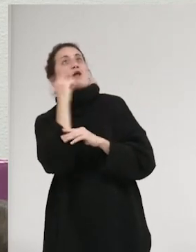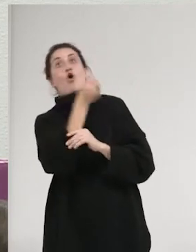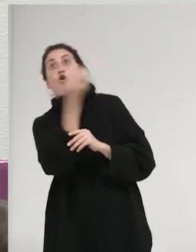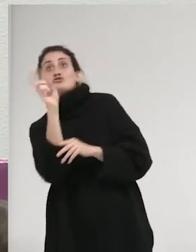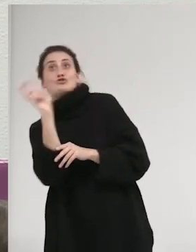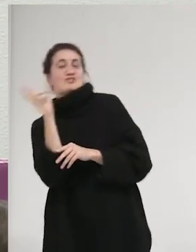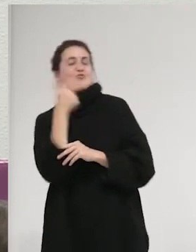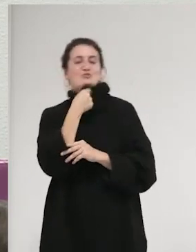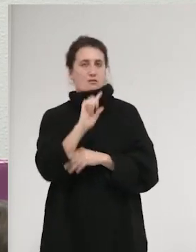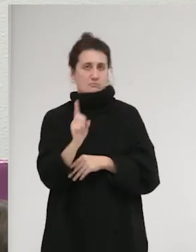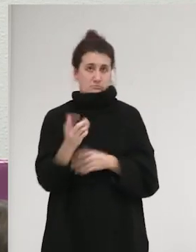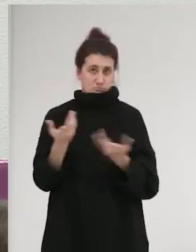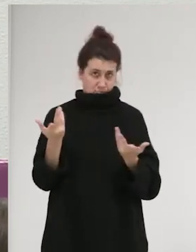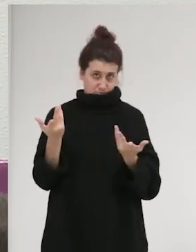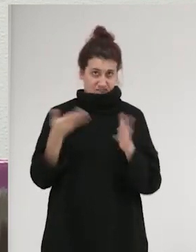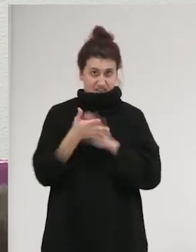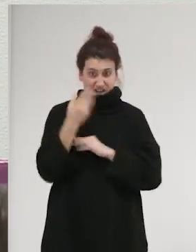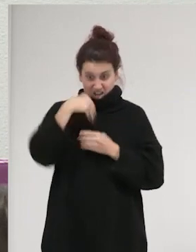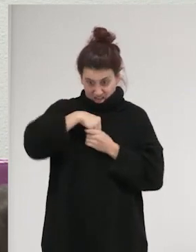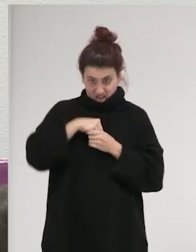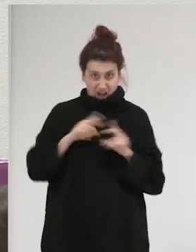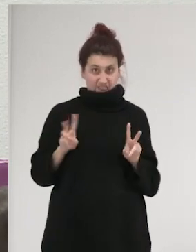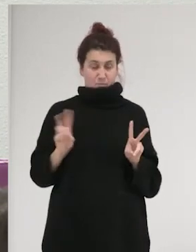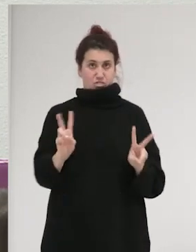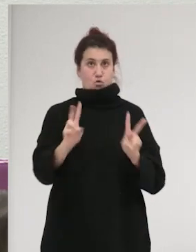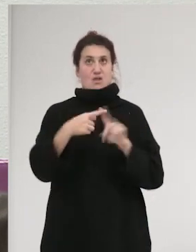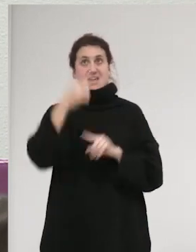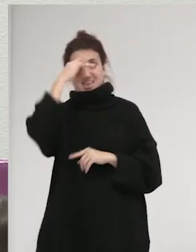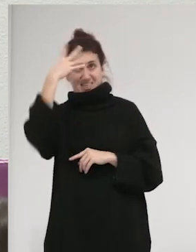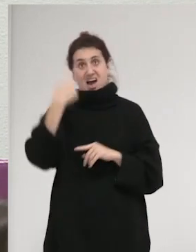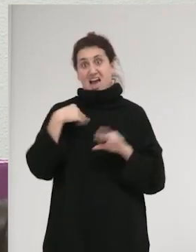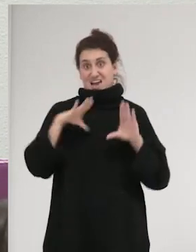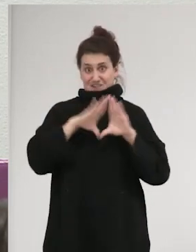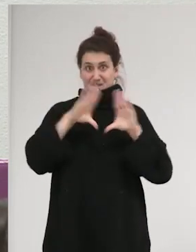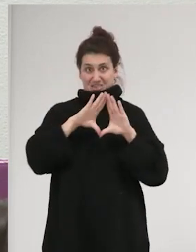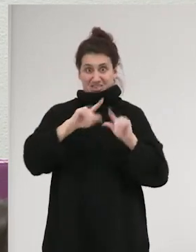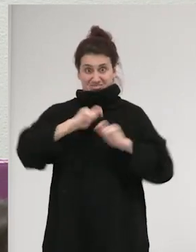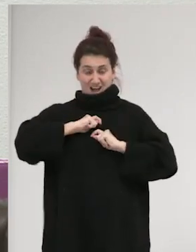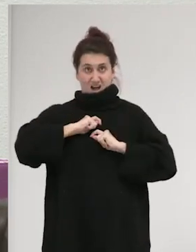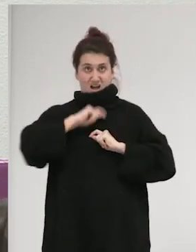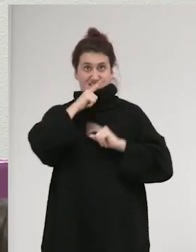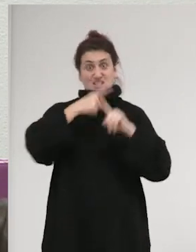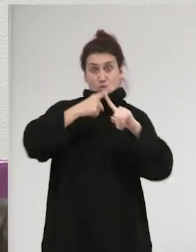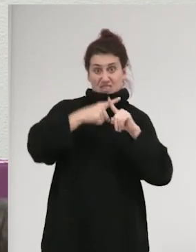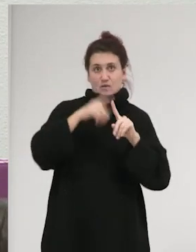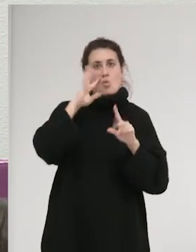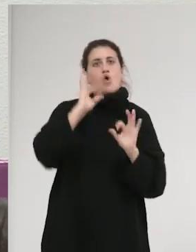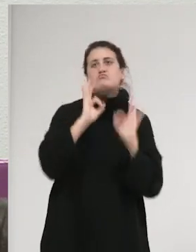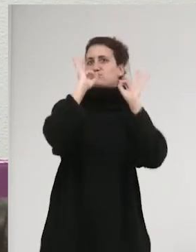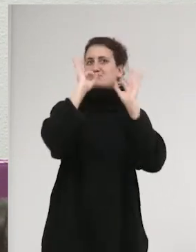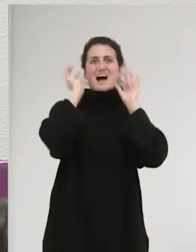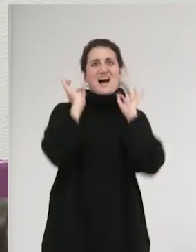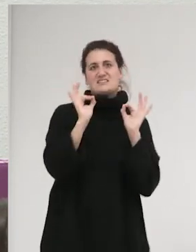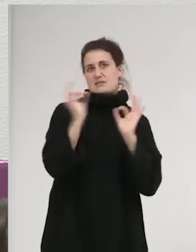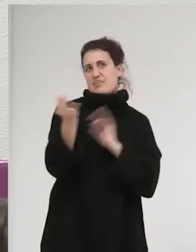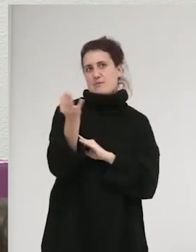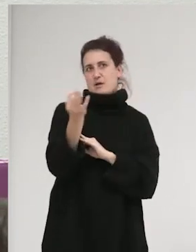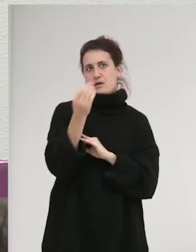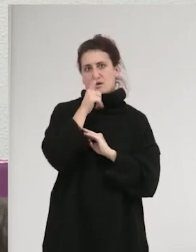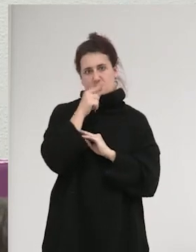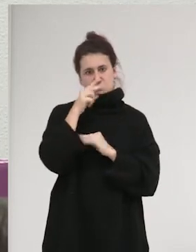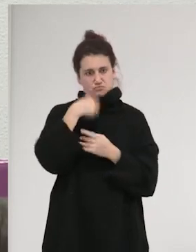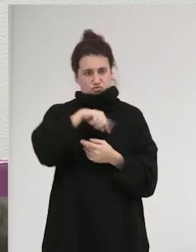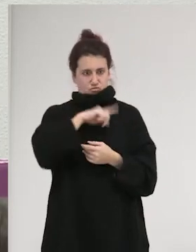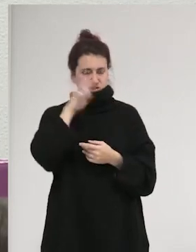¿no? Y eso es una activación de una idea respecto a la feminidad y la sexualidad muy concreta, que tenemos que ver